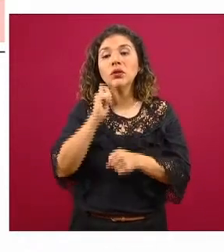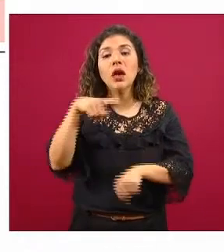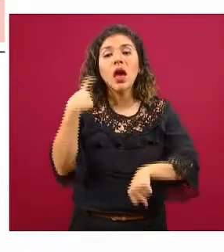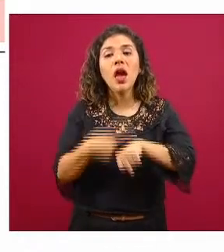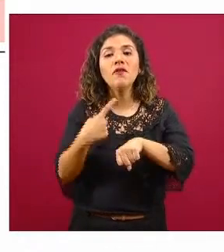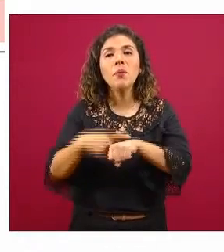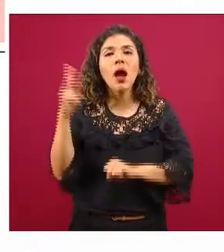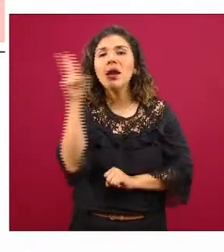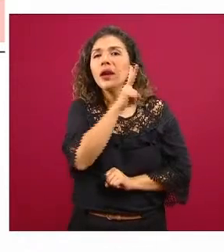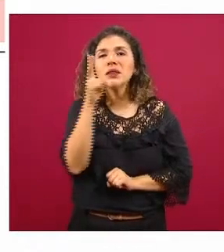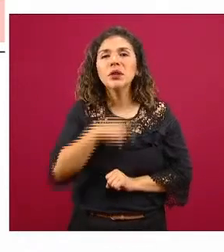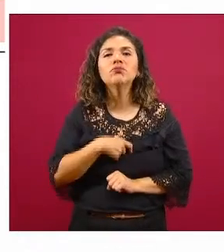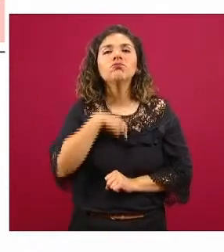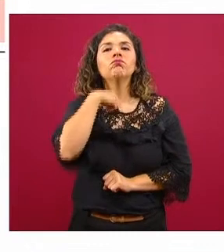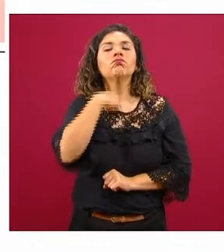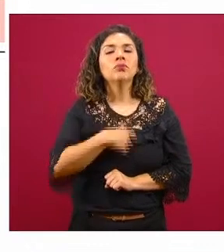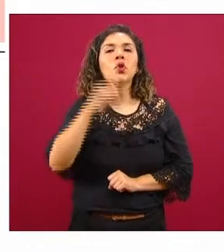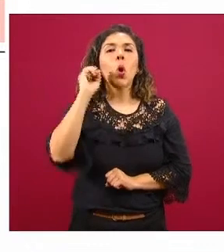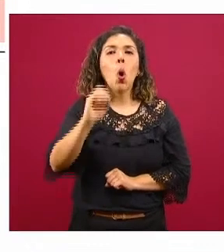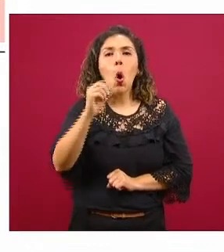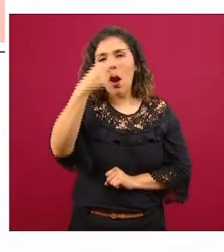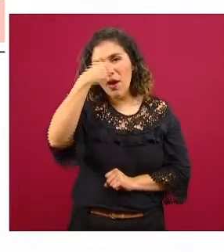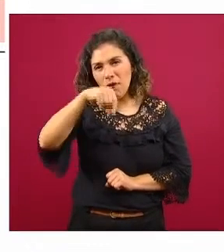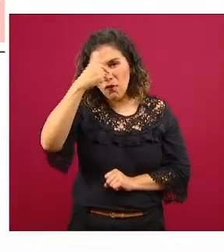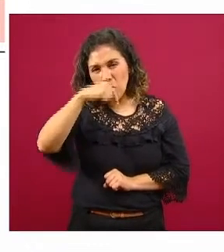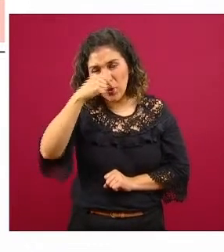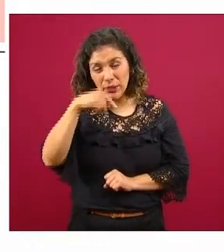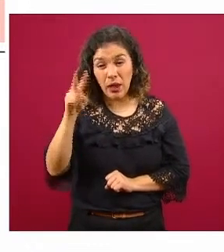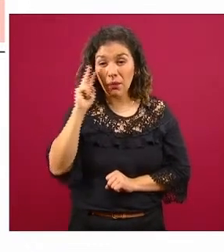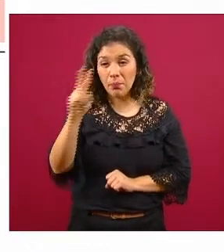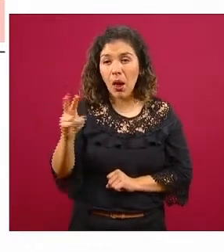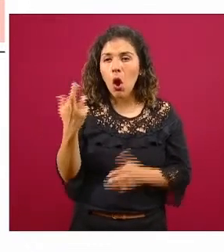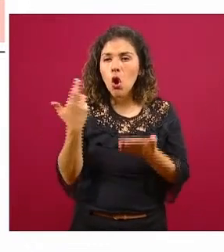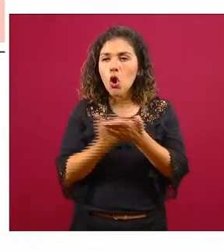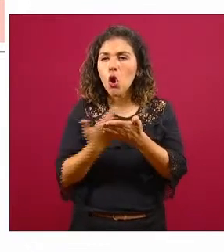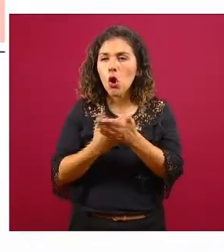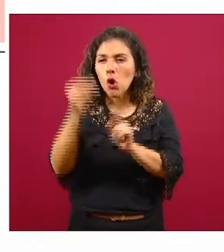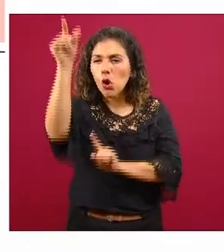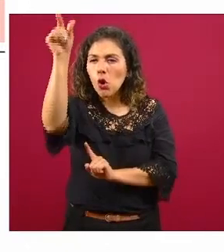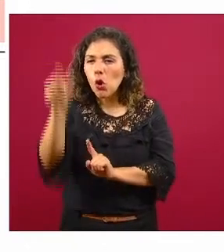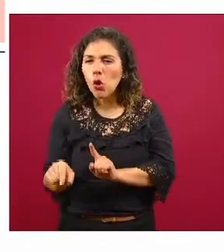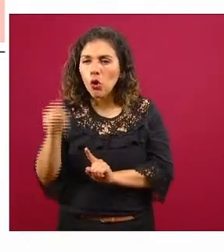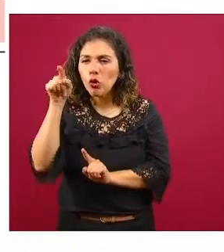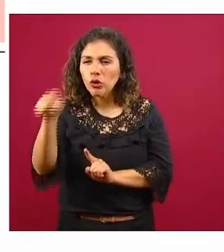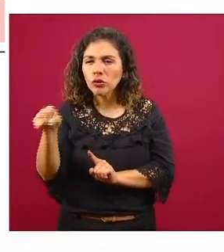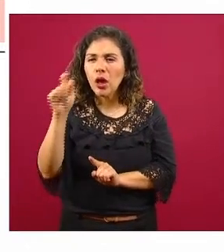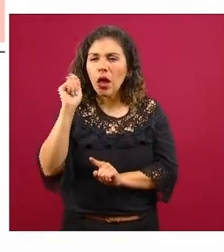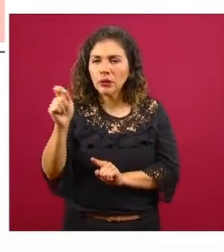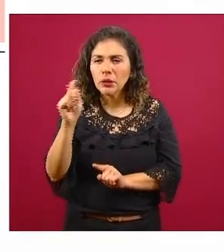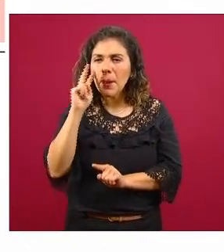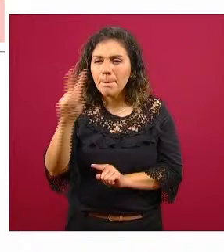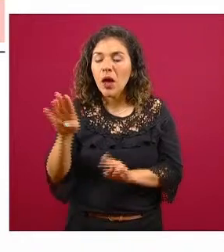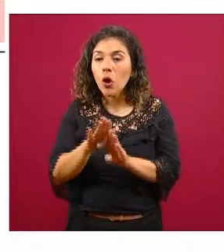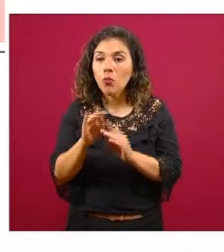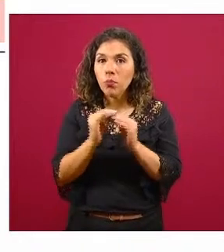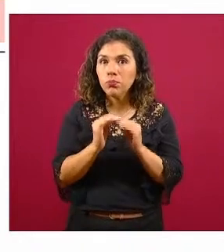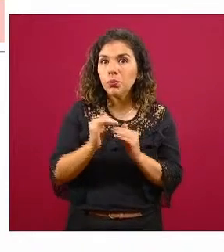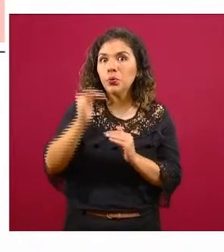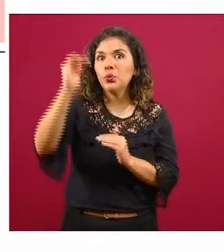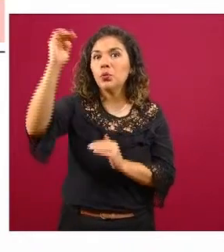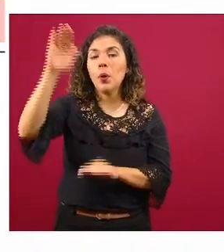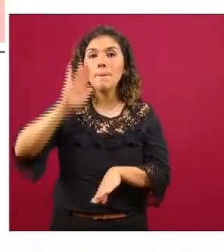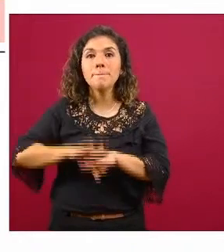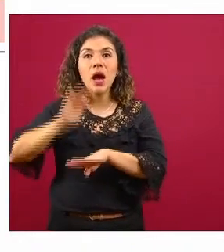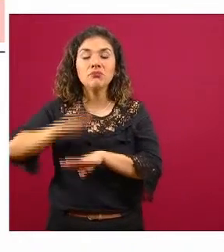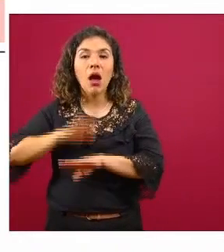algunas de ellas neumonía o influenza y como pueden ver ahí en la parte rosa que marcamos cómo se ve el incremento en este